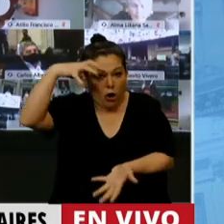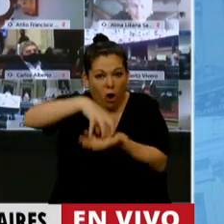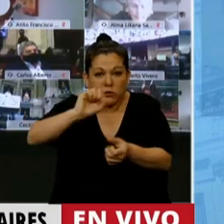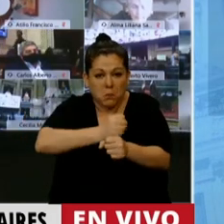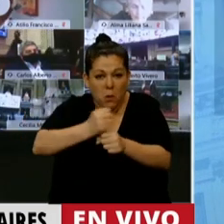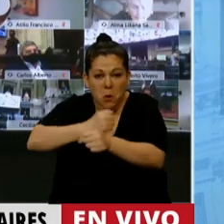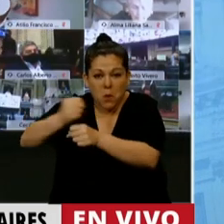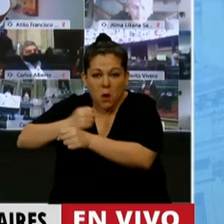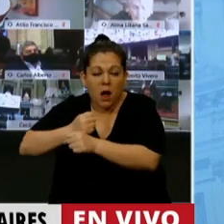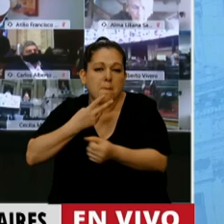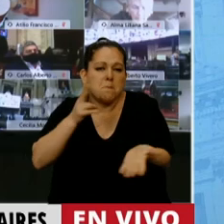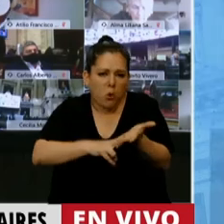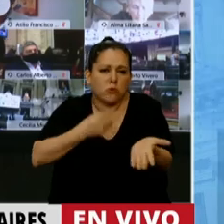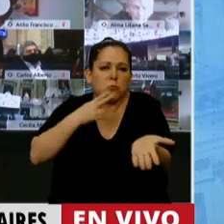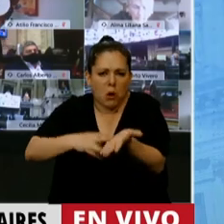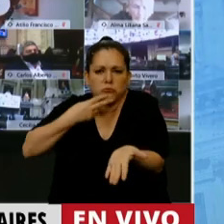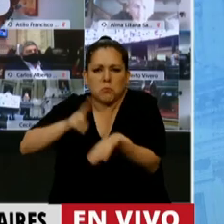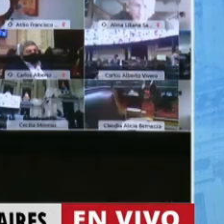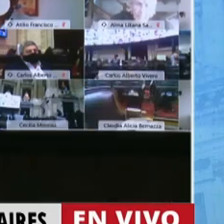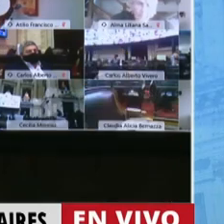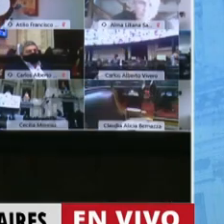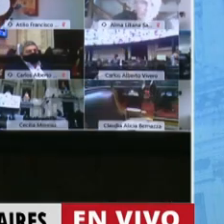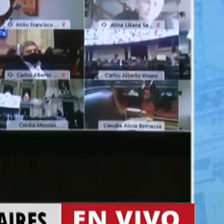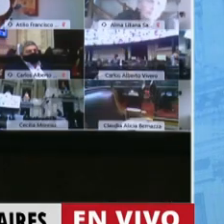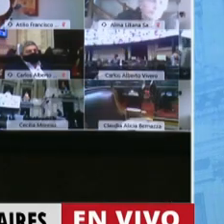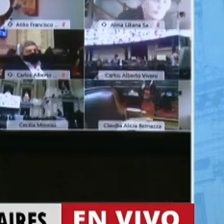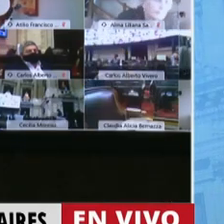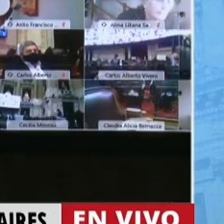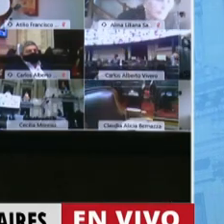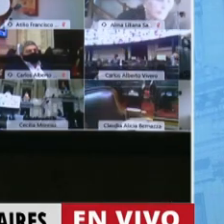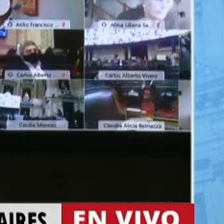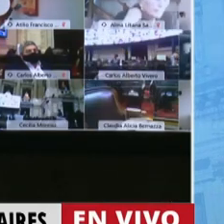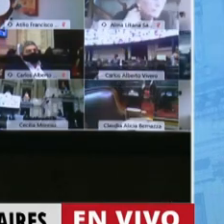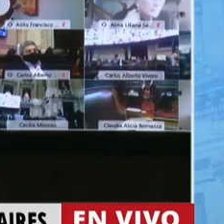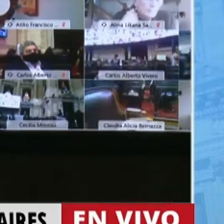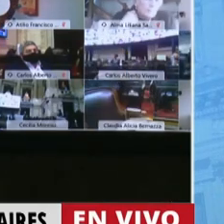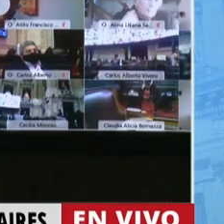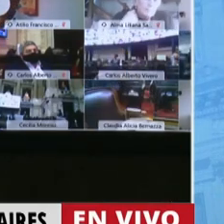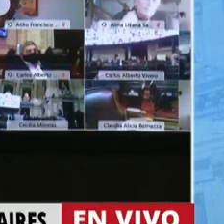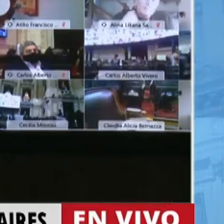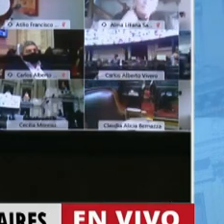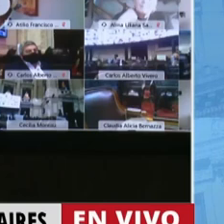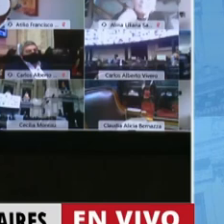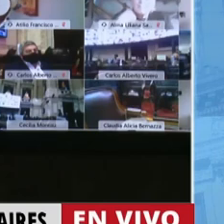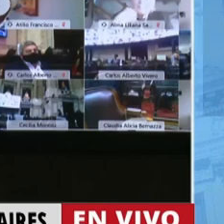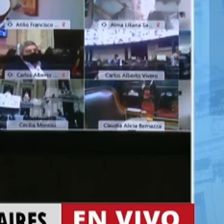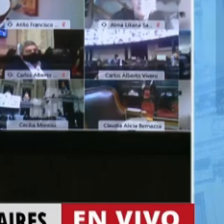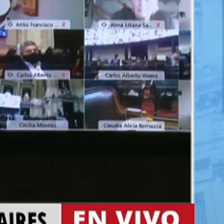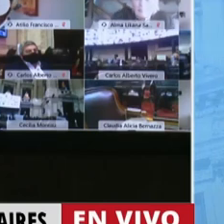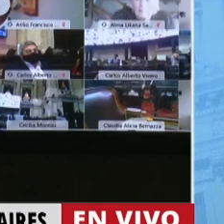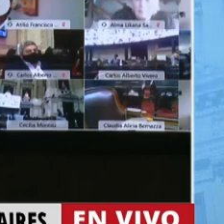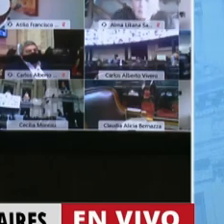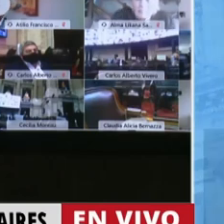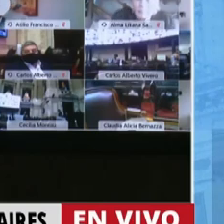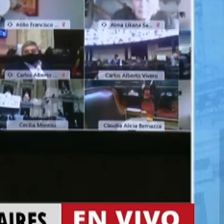sido nuevas exenciones impositivas para las patronales. Ahora, de blanquear a los trabajadores en negro para dejar de financiar el absceso, ni una